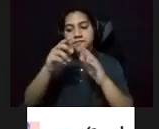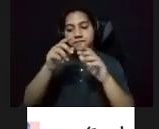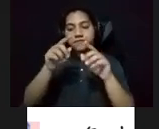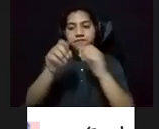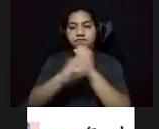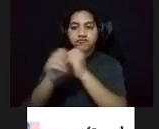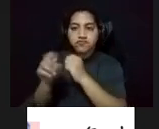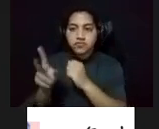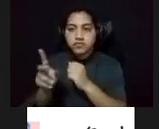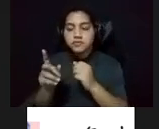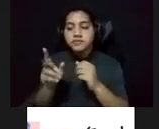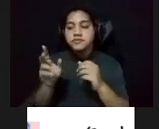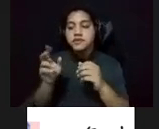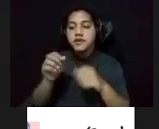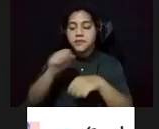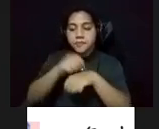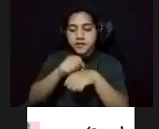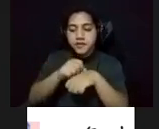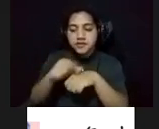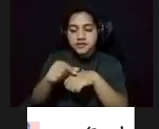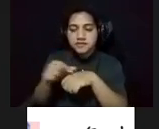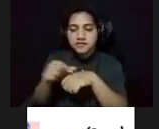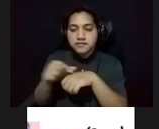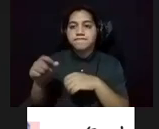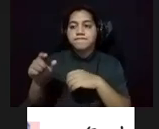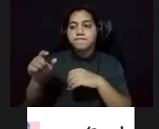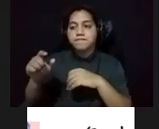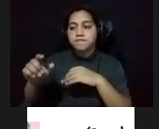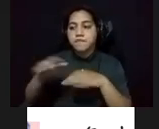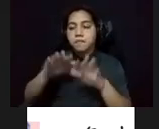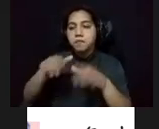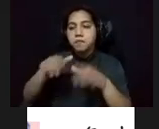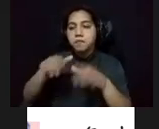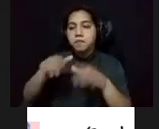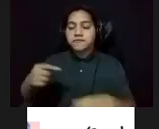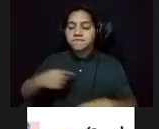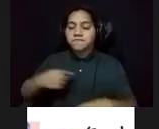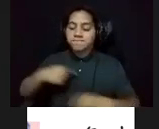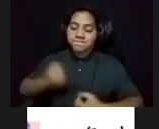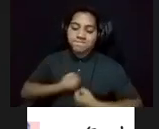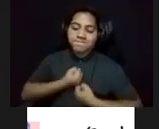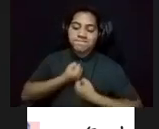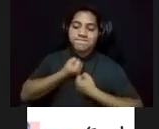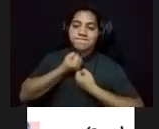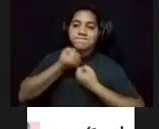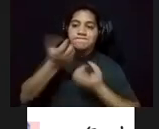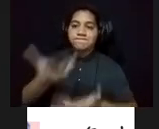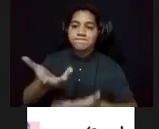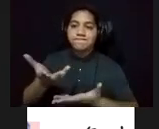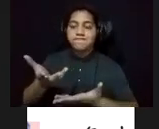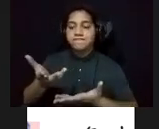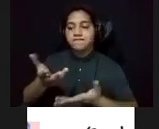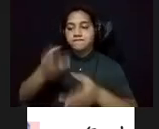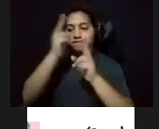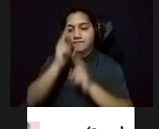piedritas de mar, lo que le salió de lo más profundo de su ser para elevar la